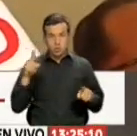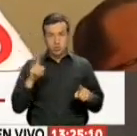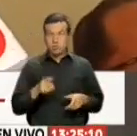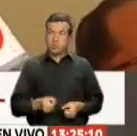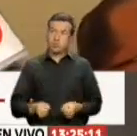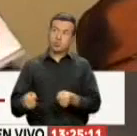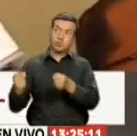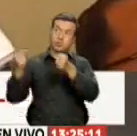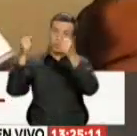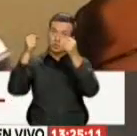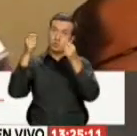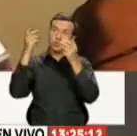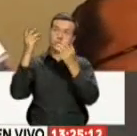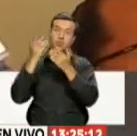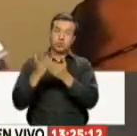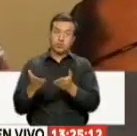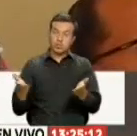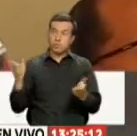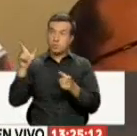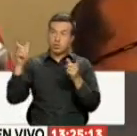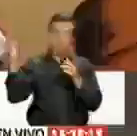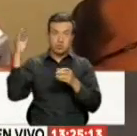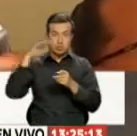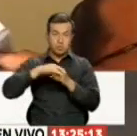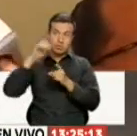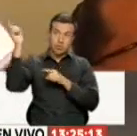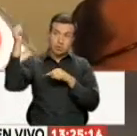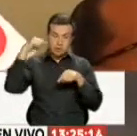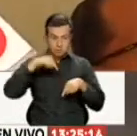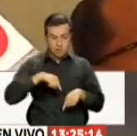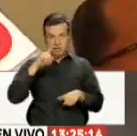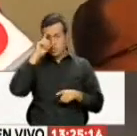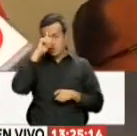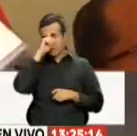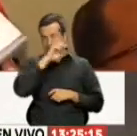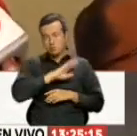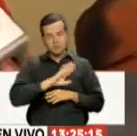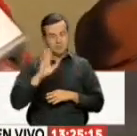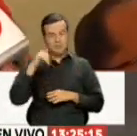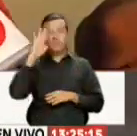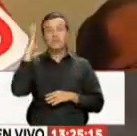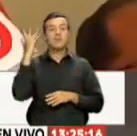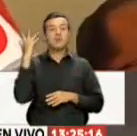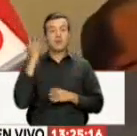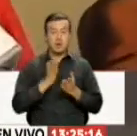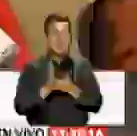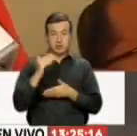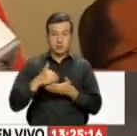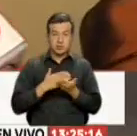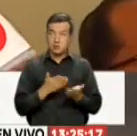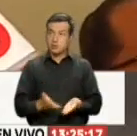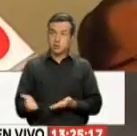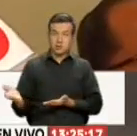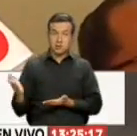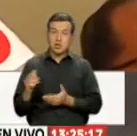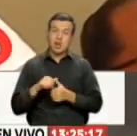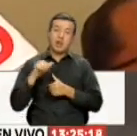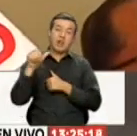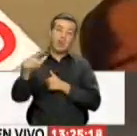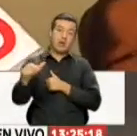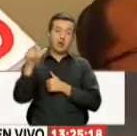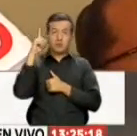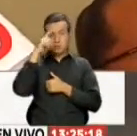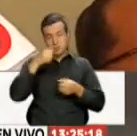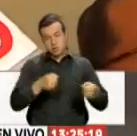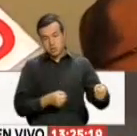podíamos subirle La escalera Tenía que bajar Los señores A cogerle el voto Entonces es complicado Y sobre todo Que no teníamos Un acceso directo Teníamos que quedarnos Muy lejos Y